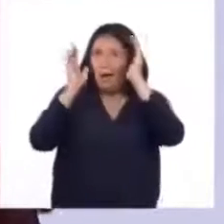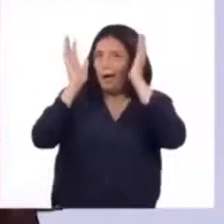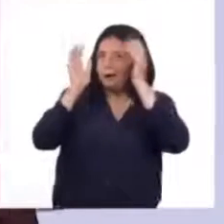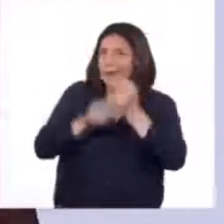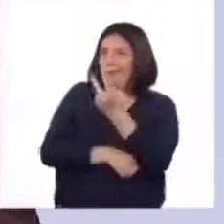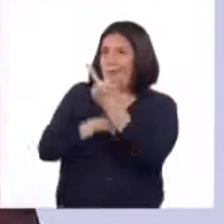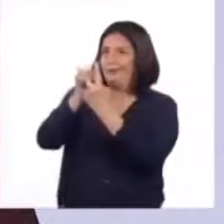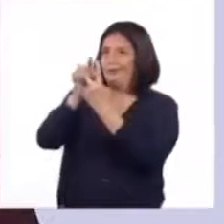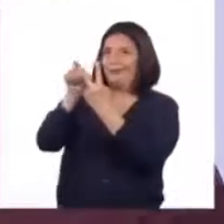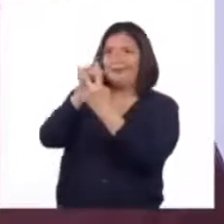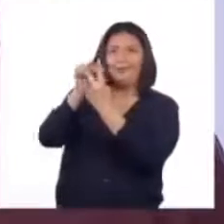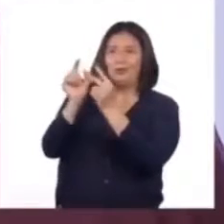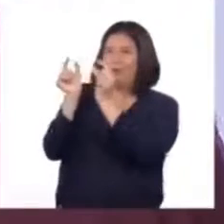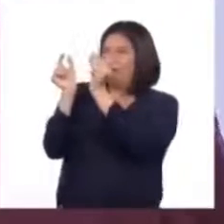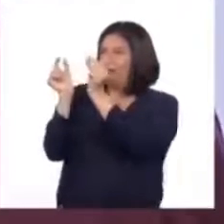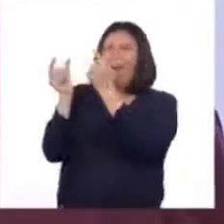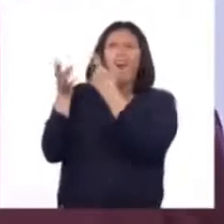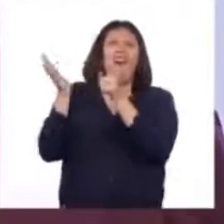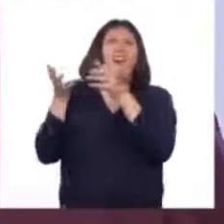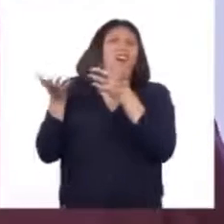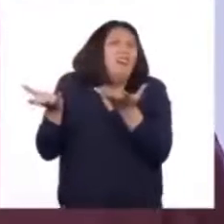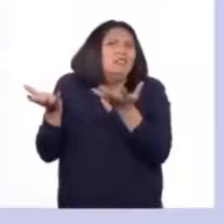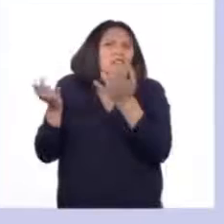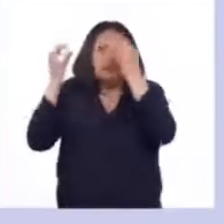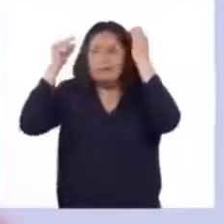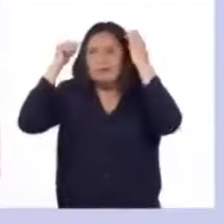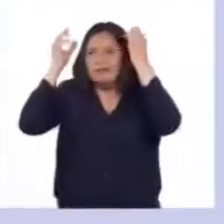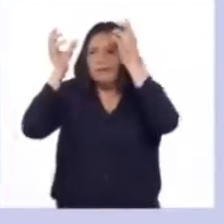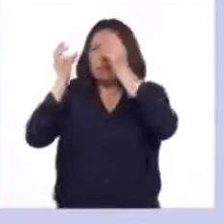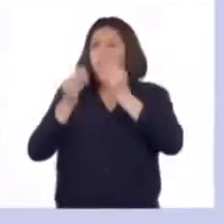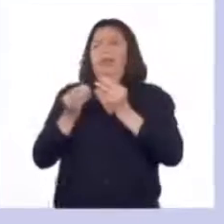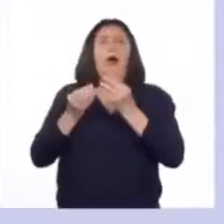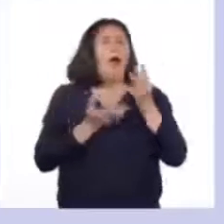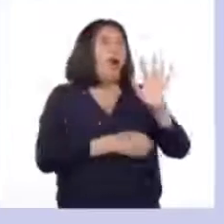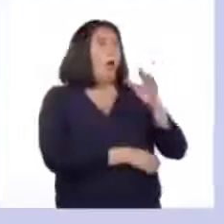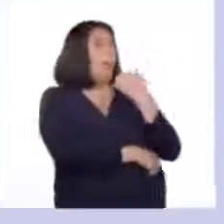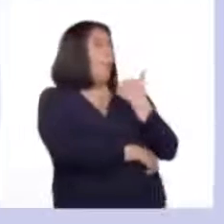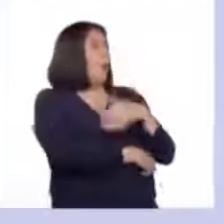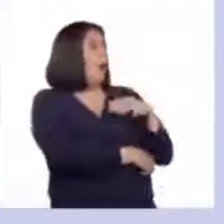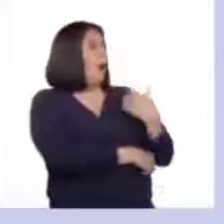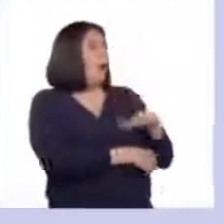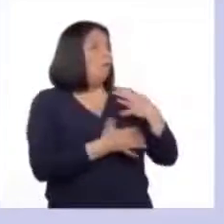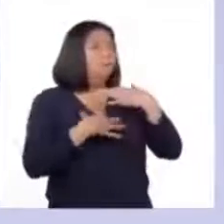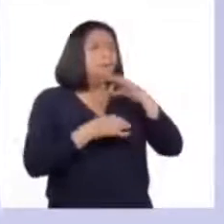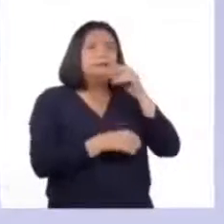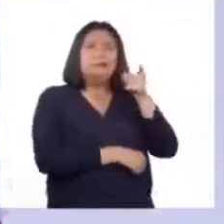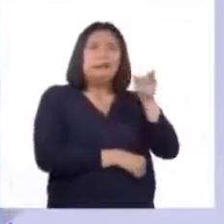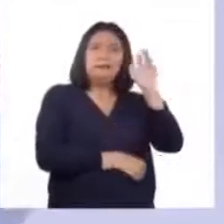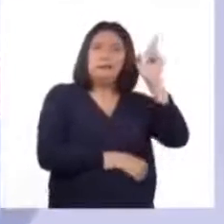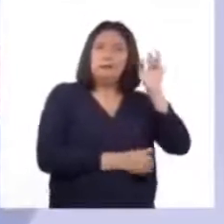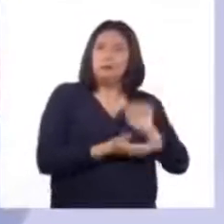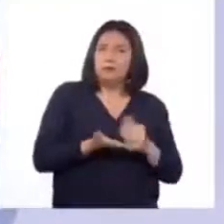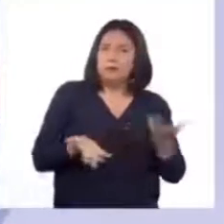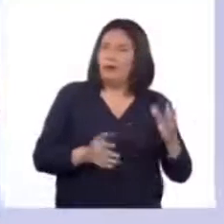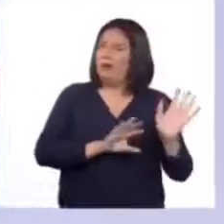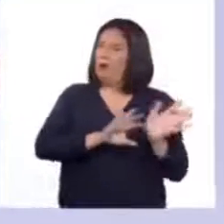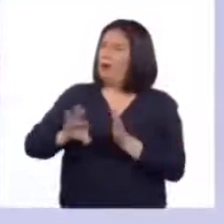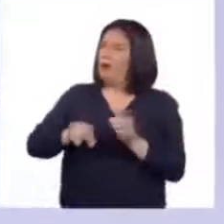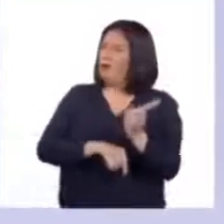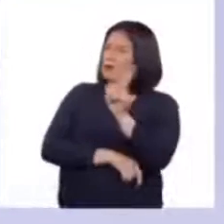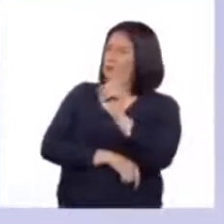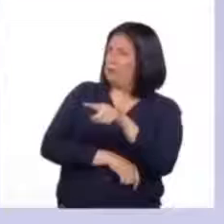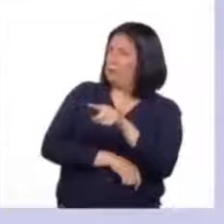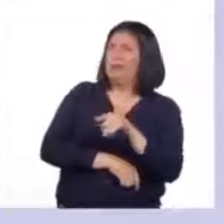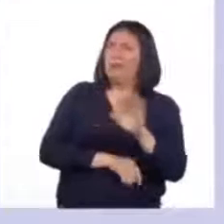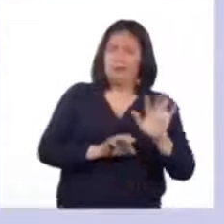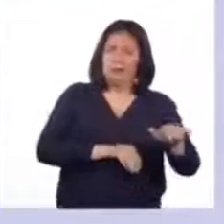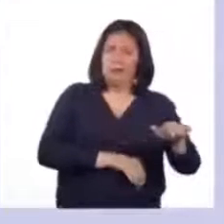para averiguar qué hacen luego de salir del cerebro. ¡Wow! Eso suena súper interesante, profesor. Tenemos otra pregunta de una niña